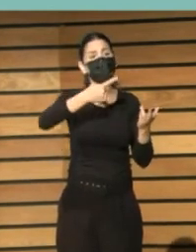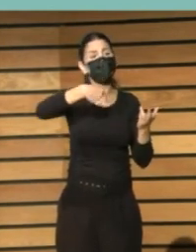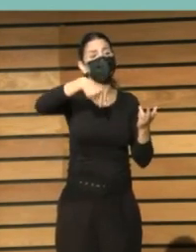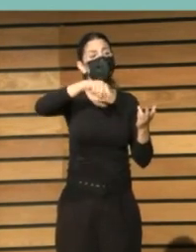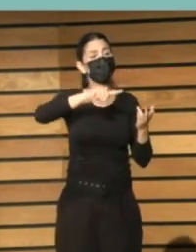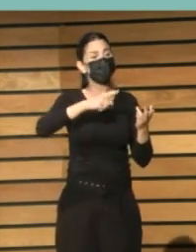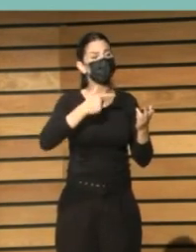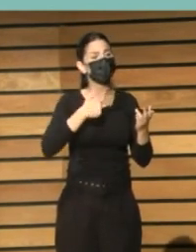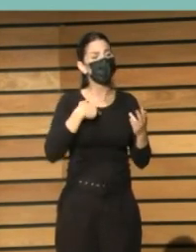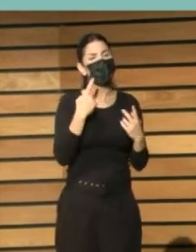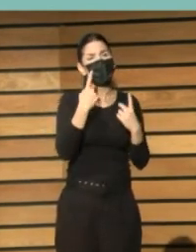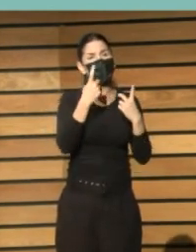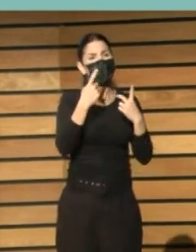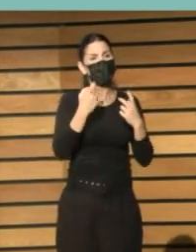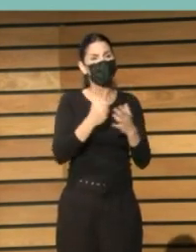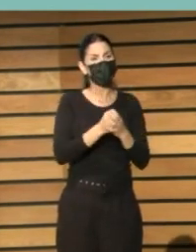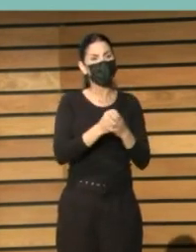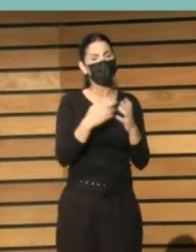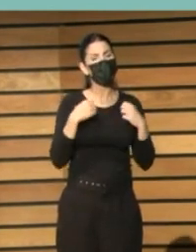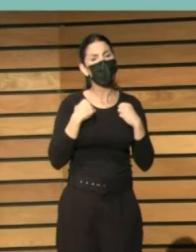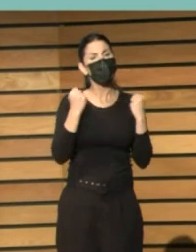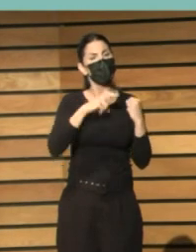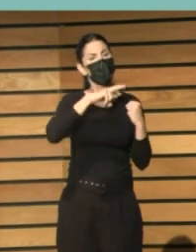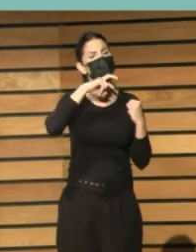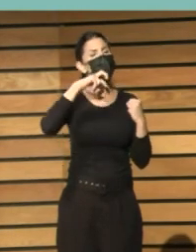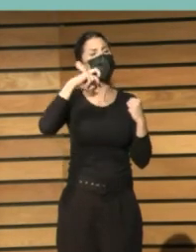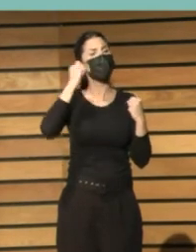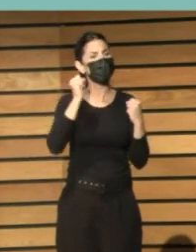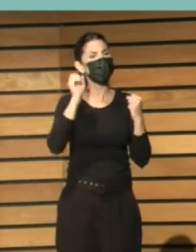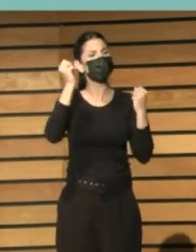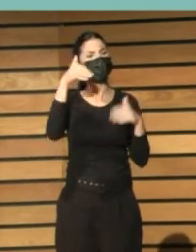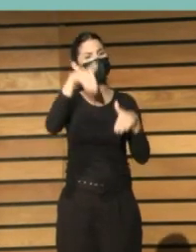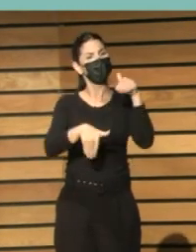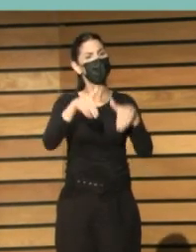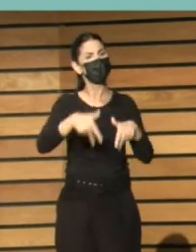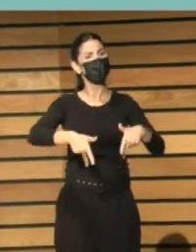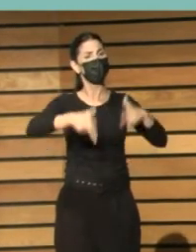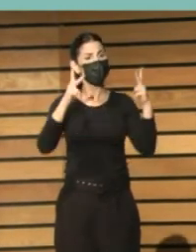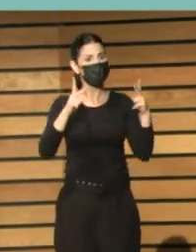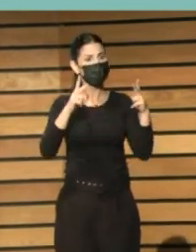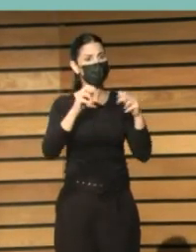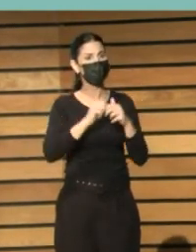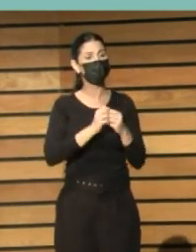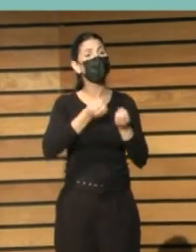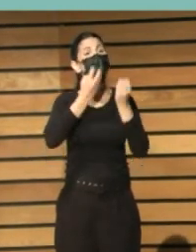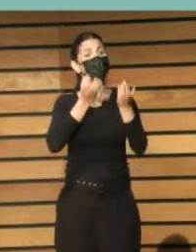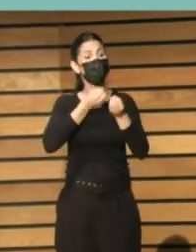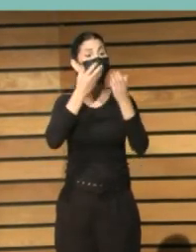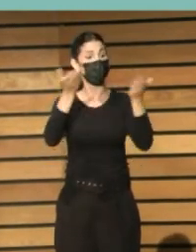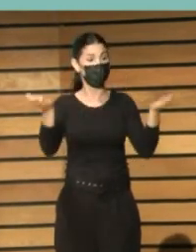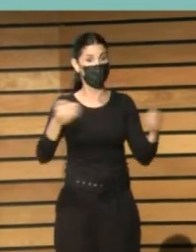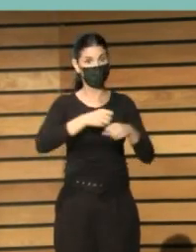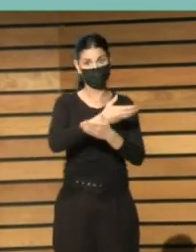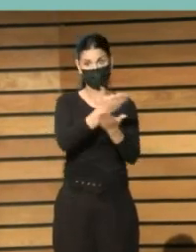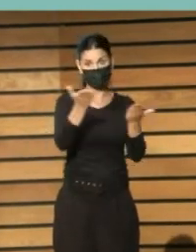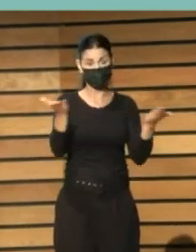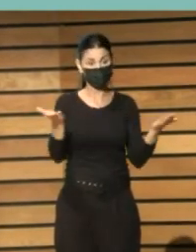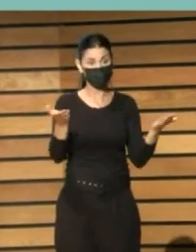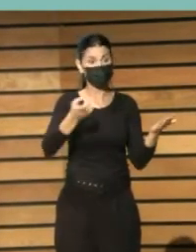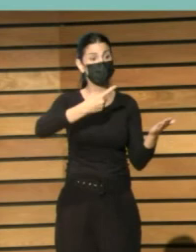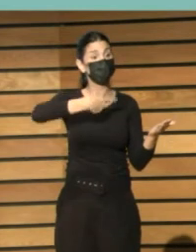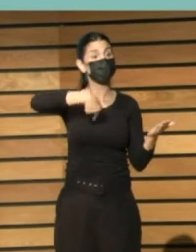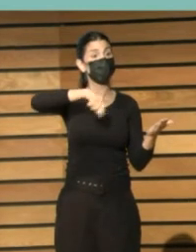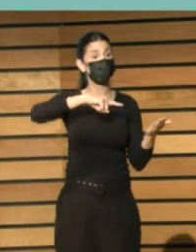potenciar y hacer valer la democratización de la información es decir nuestro papel